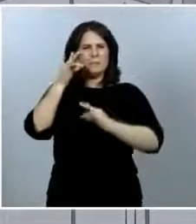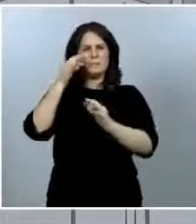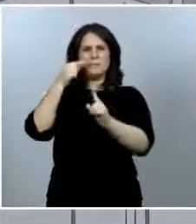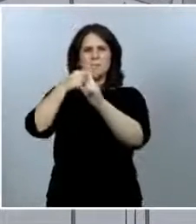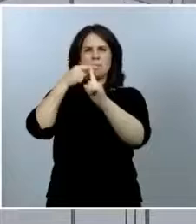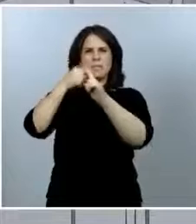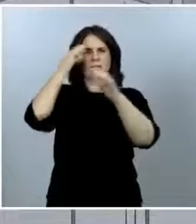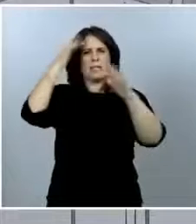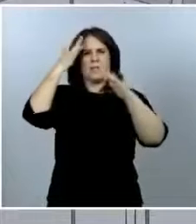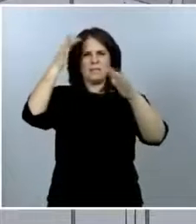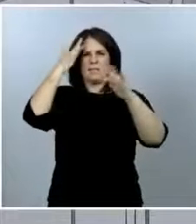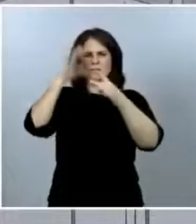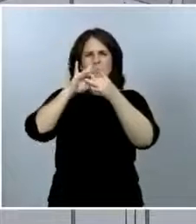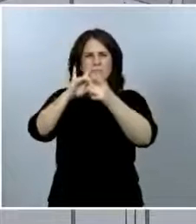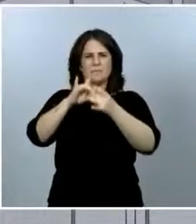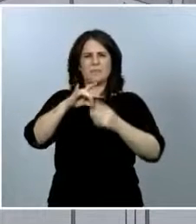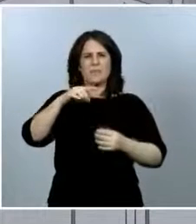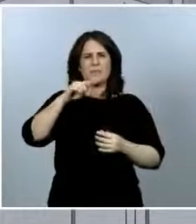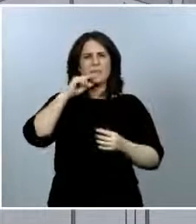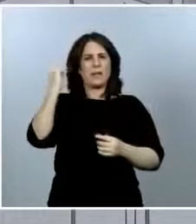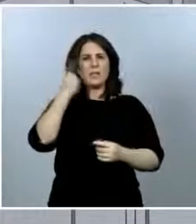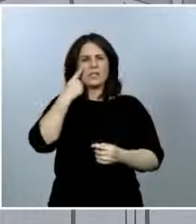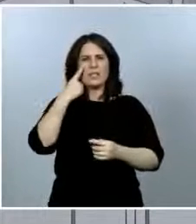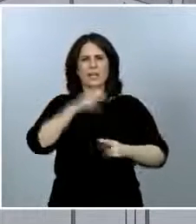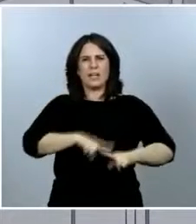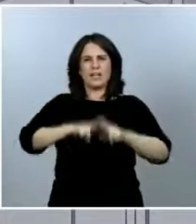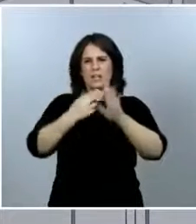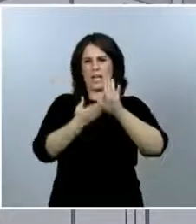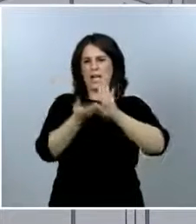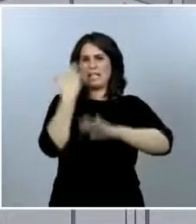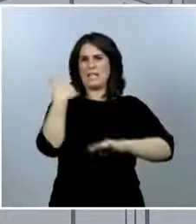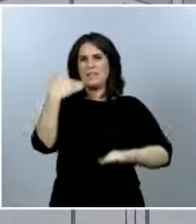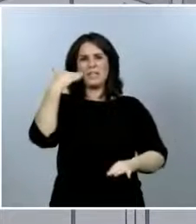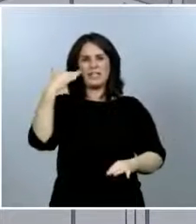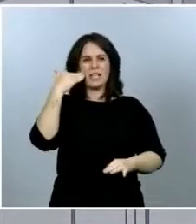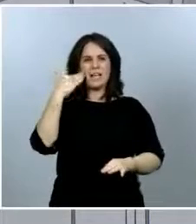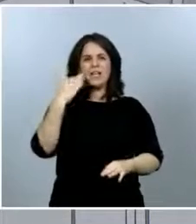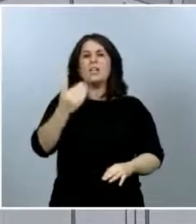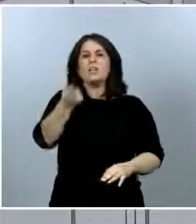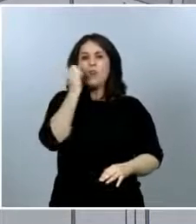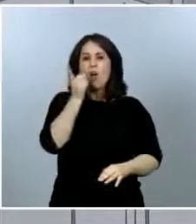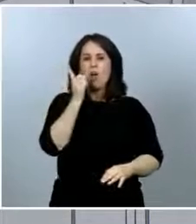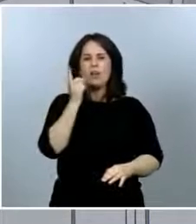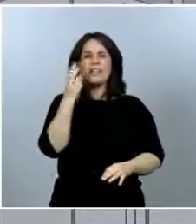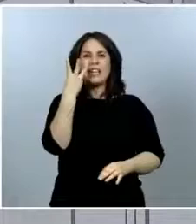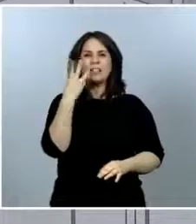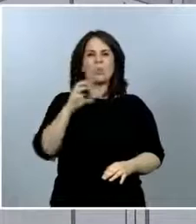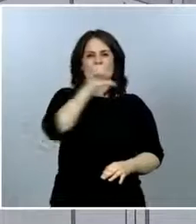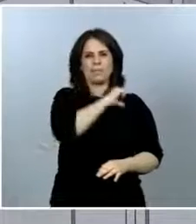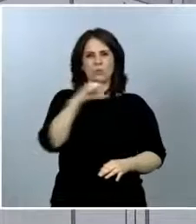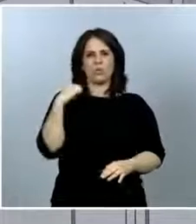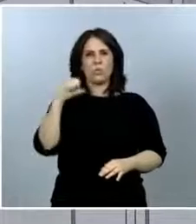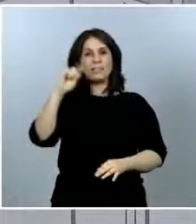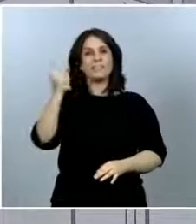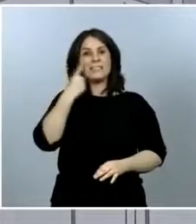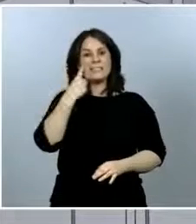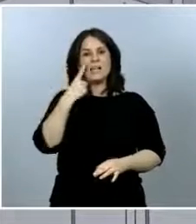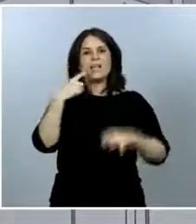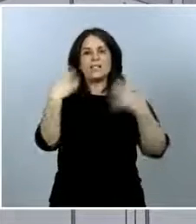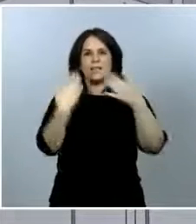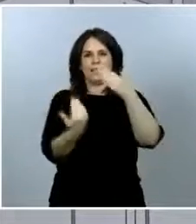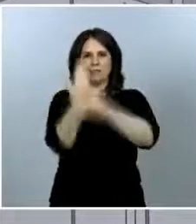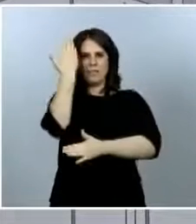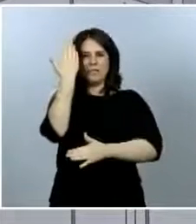diagnosticados con fecha de ayer hay solamente tres comunidades autónomas que hayan diagnosticado más de 10 casos